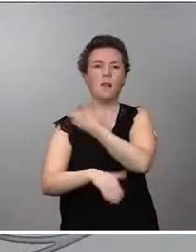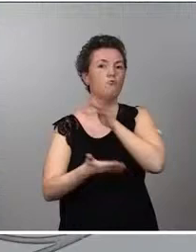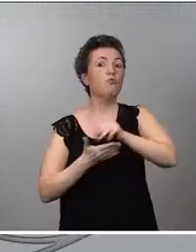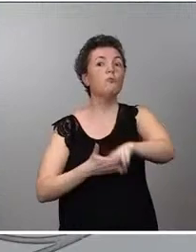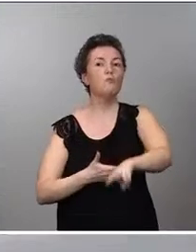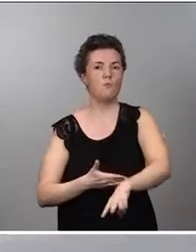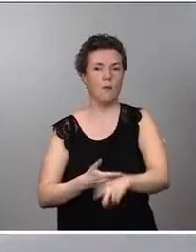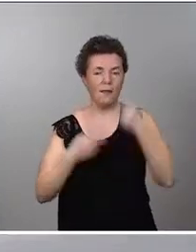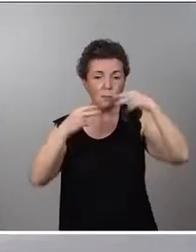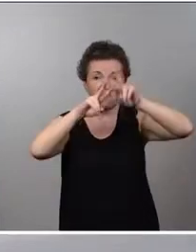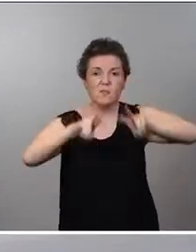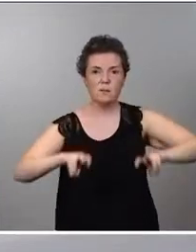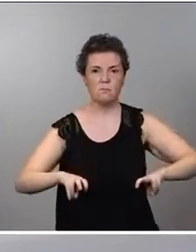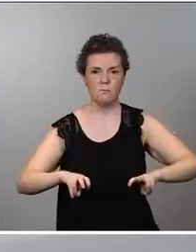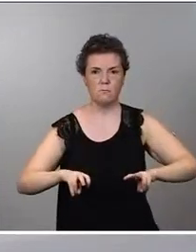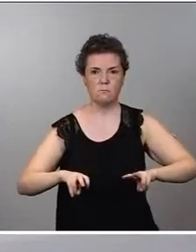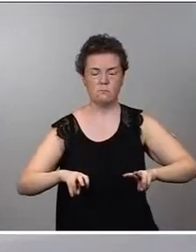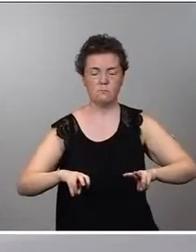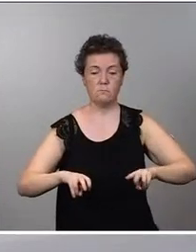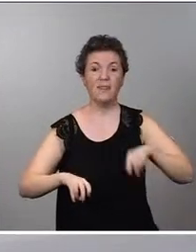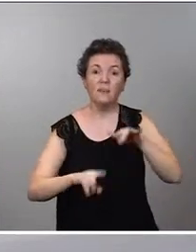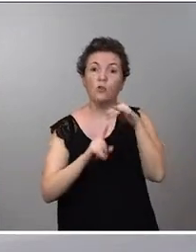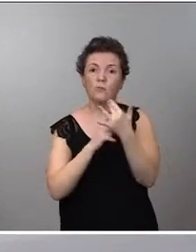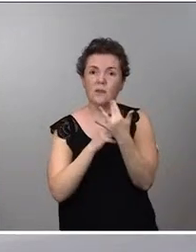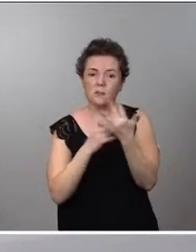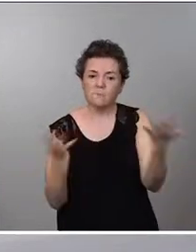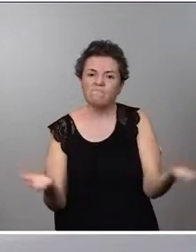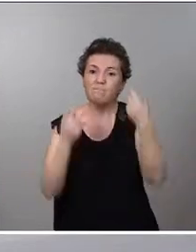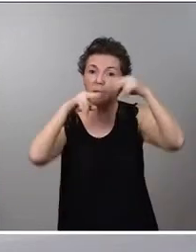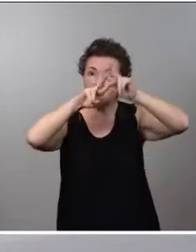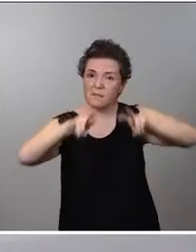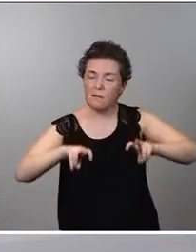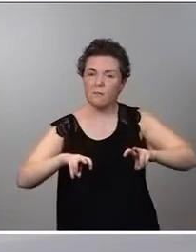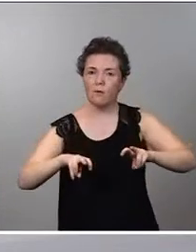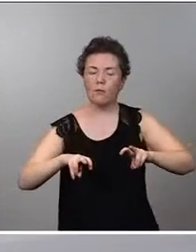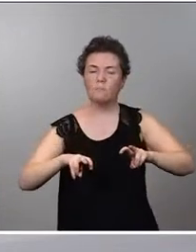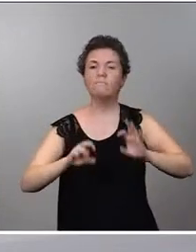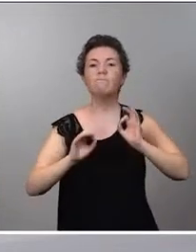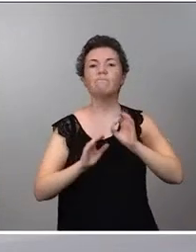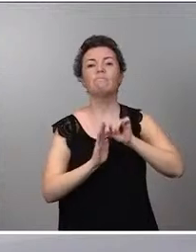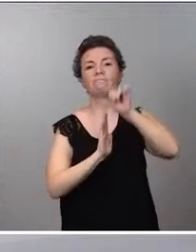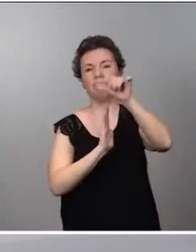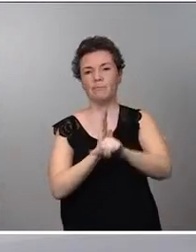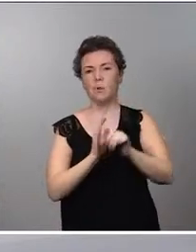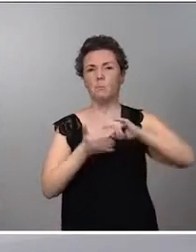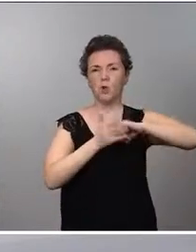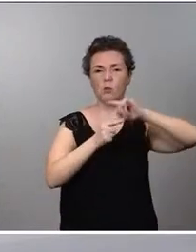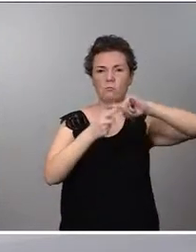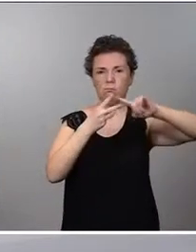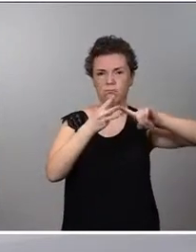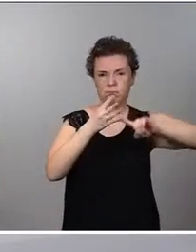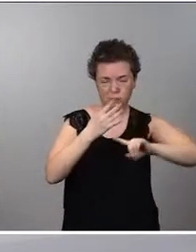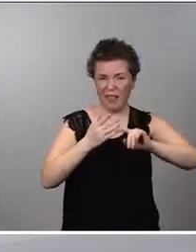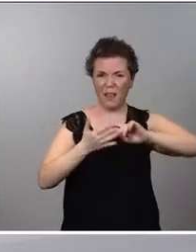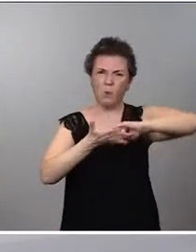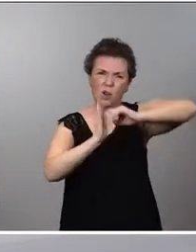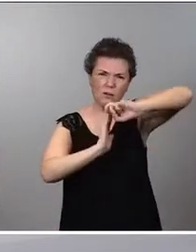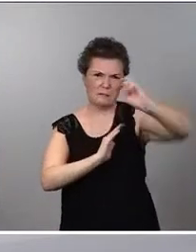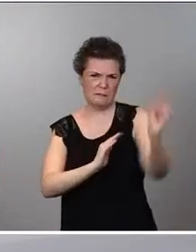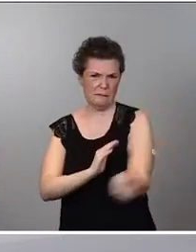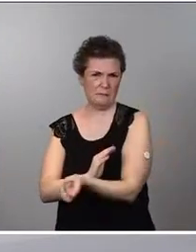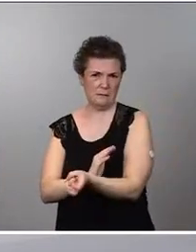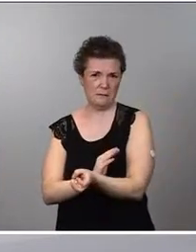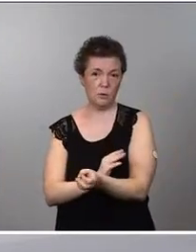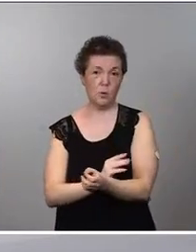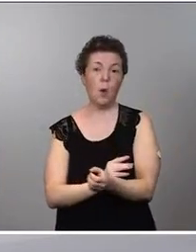investigación. En este contexto de impulso a la investigación se enmarcan distintos proyectos, diferentes proyectos, más de un